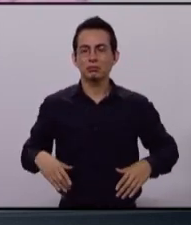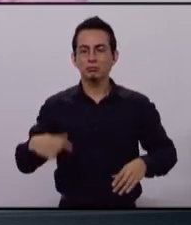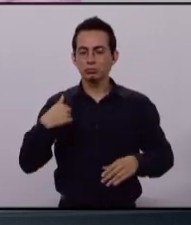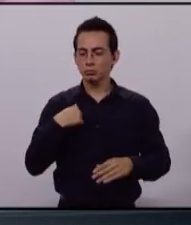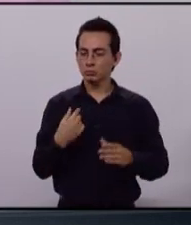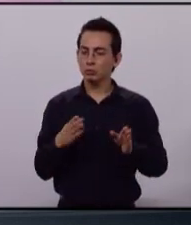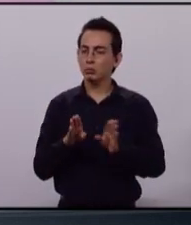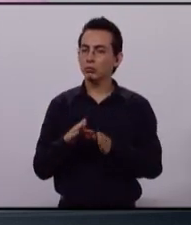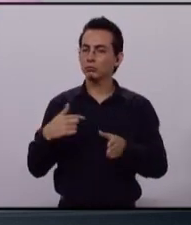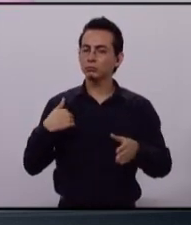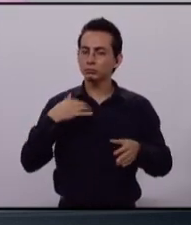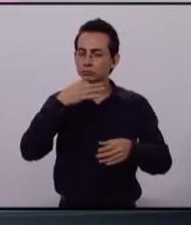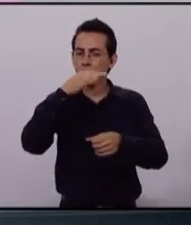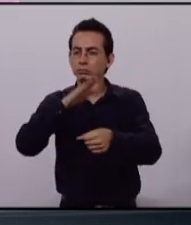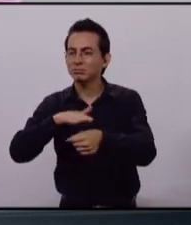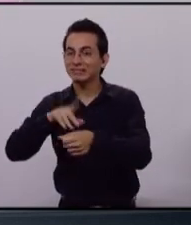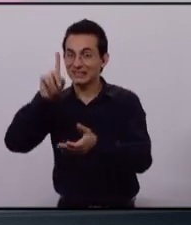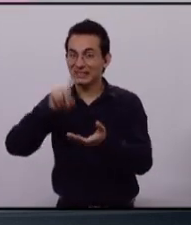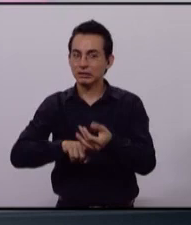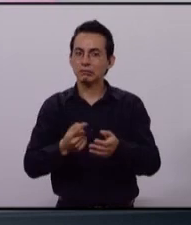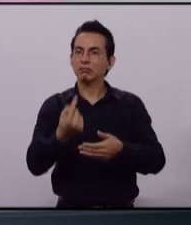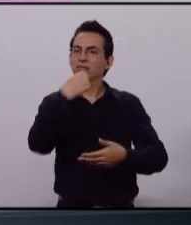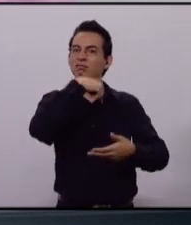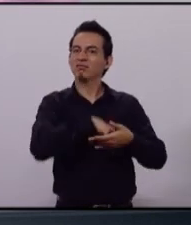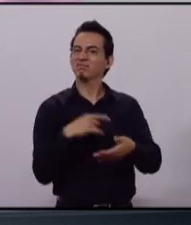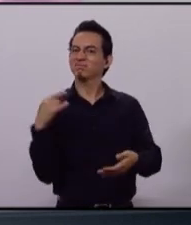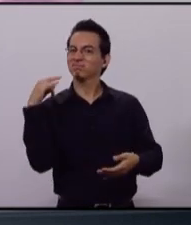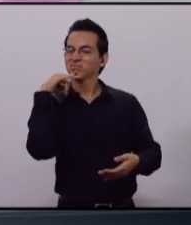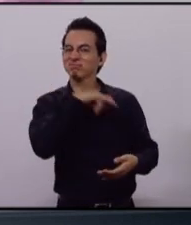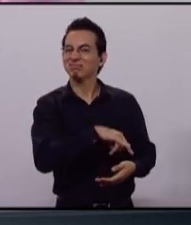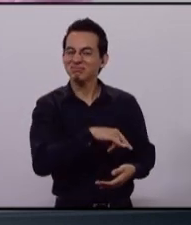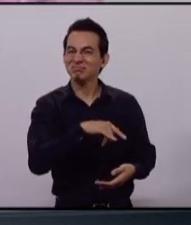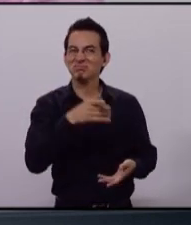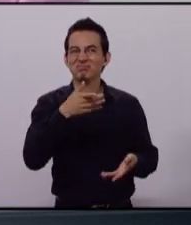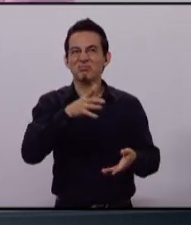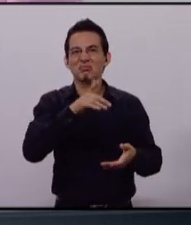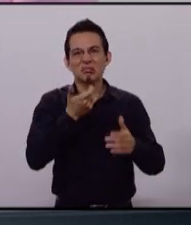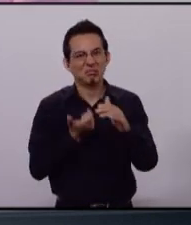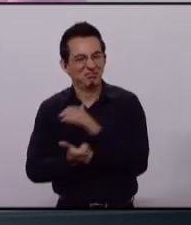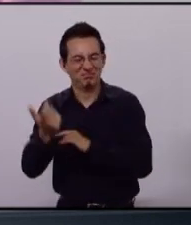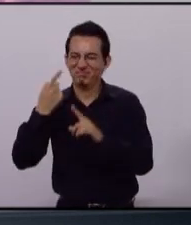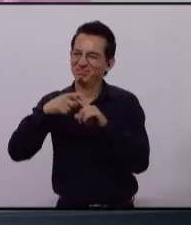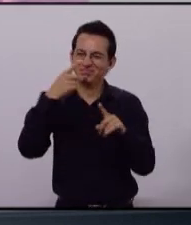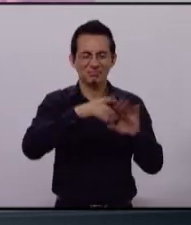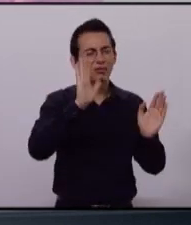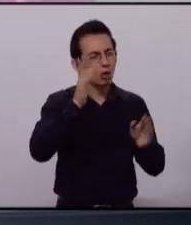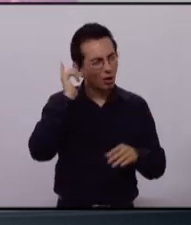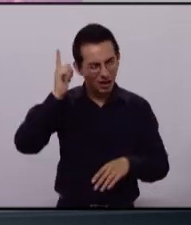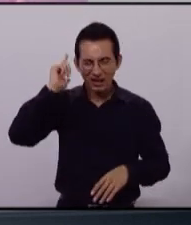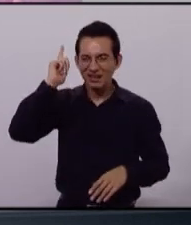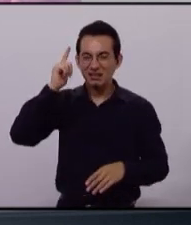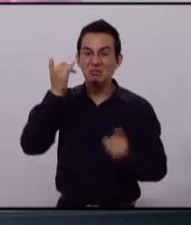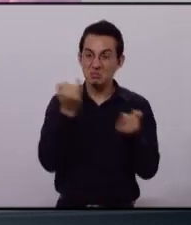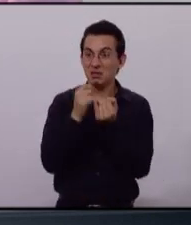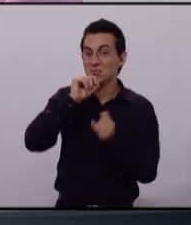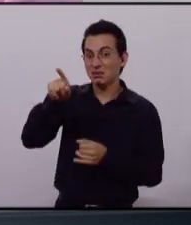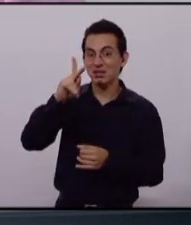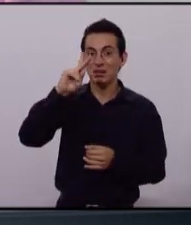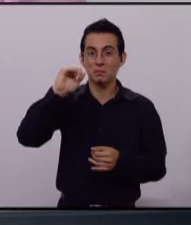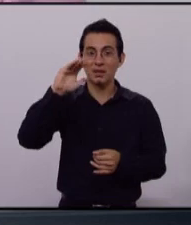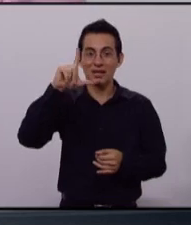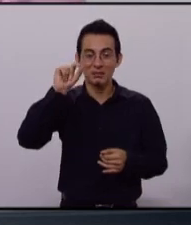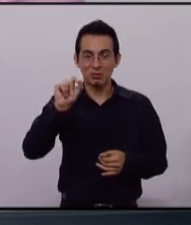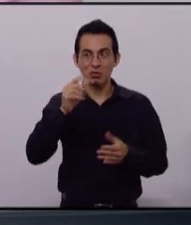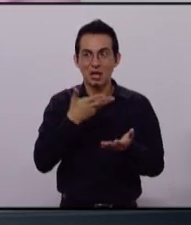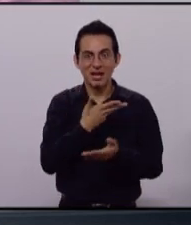y han estado plagados de corrupciones y de gente relacionada con el crimen. Ojalá Pablo que está aquí